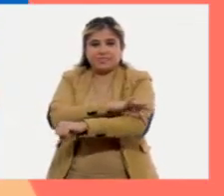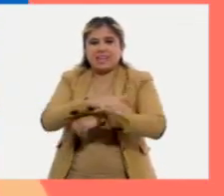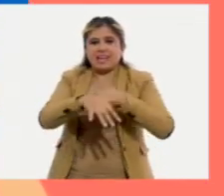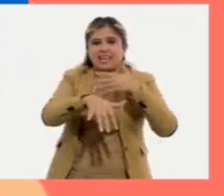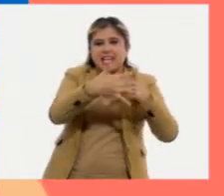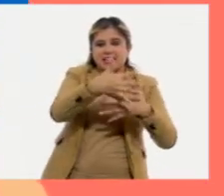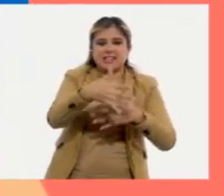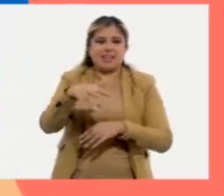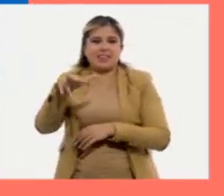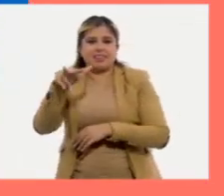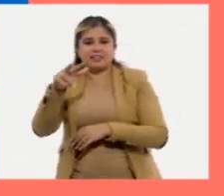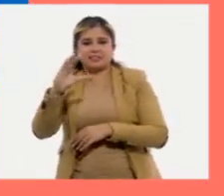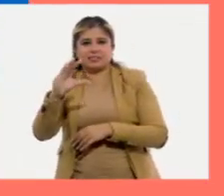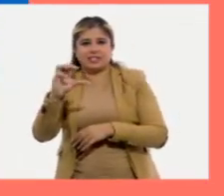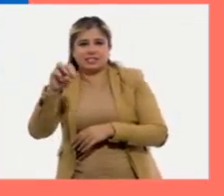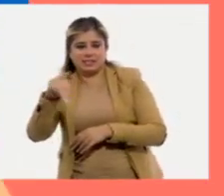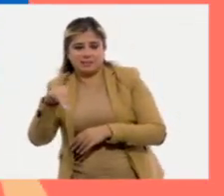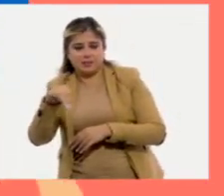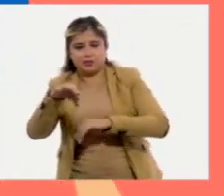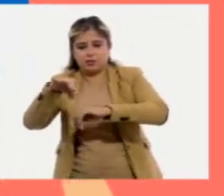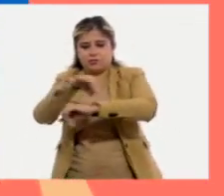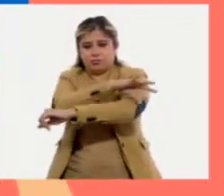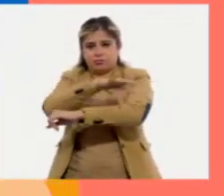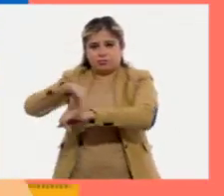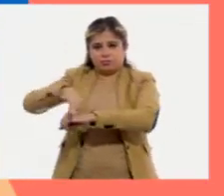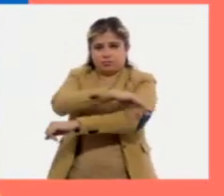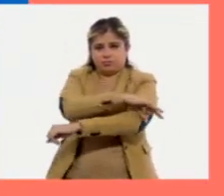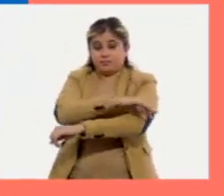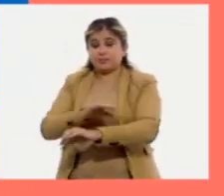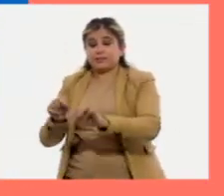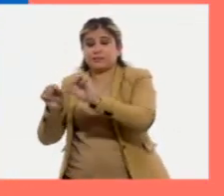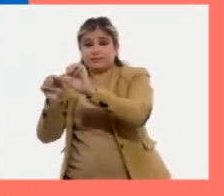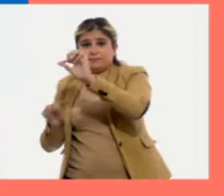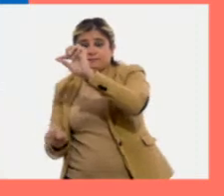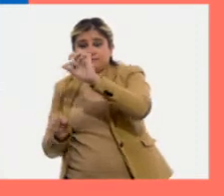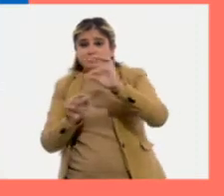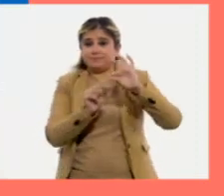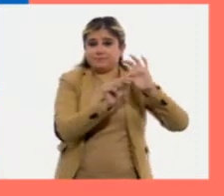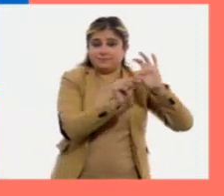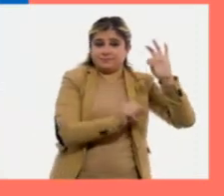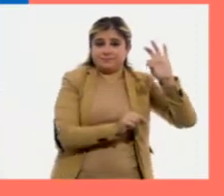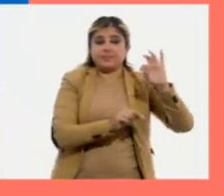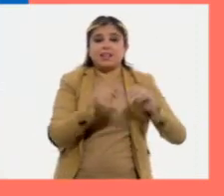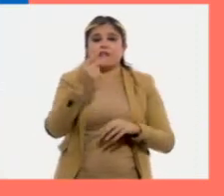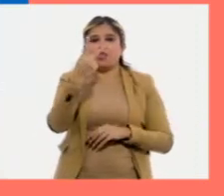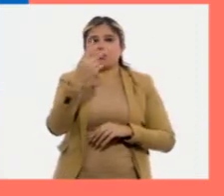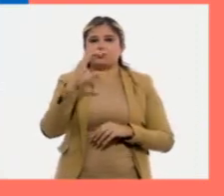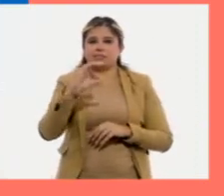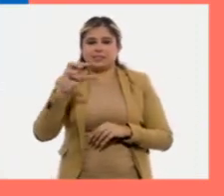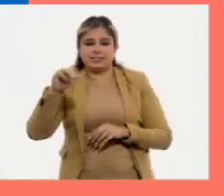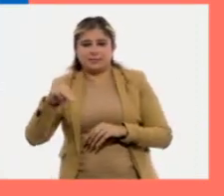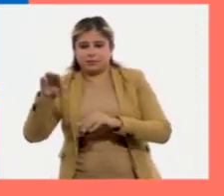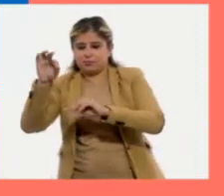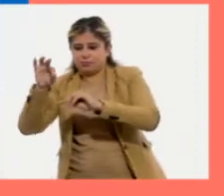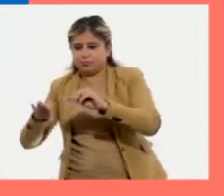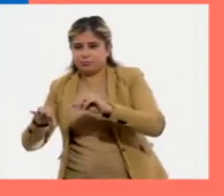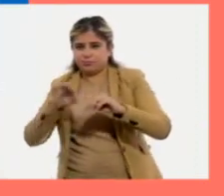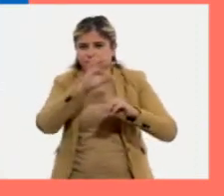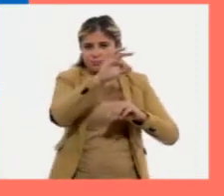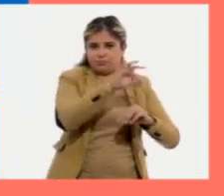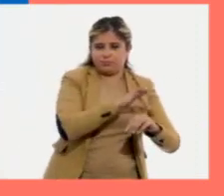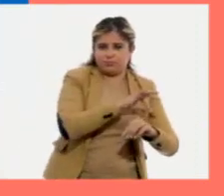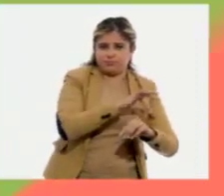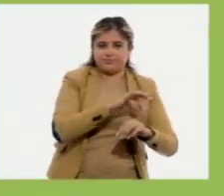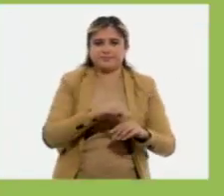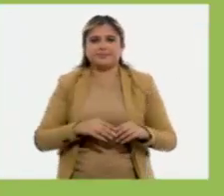15 a 18 centímetros de largo de un lado, dejando un margen de 2 centímetros de alto arriba y